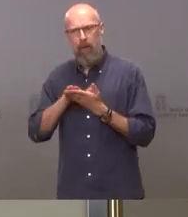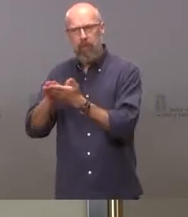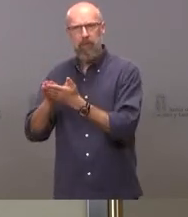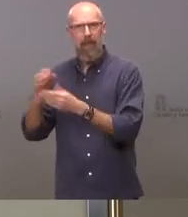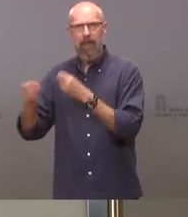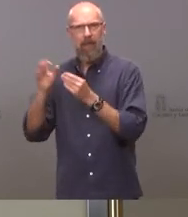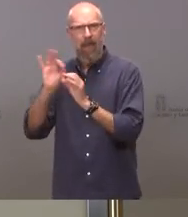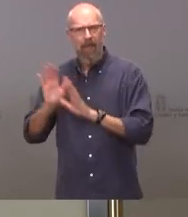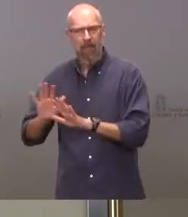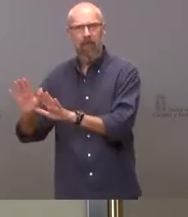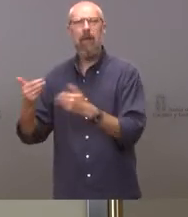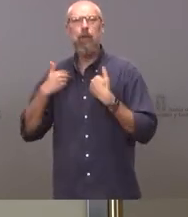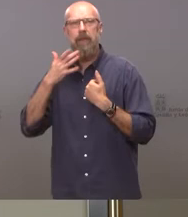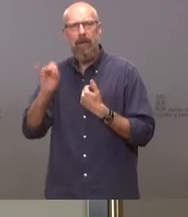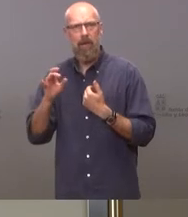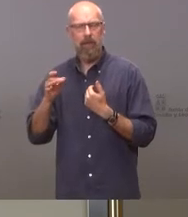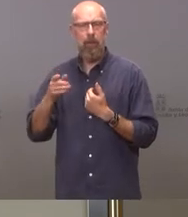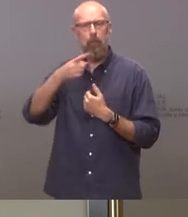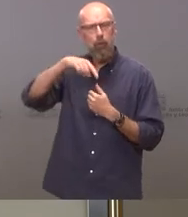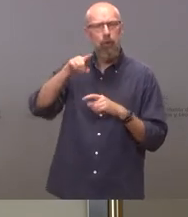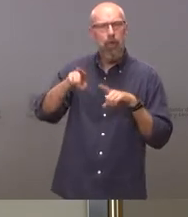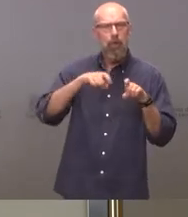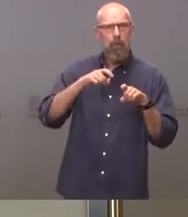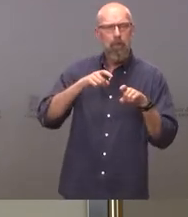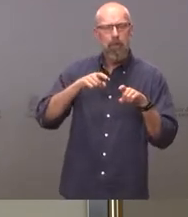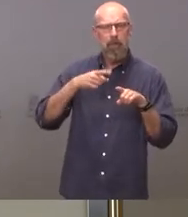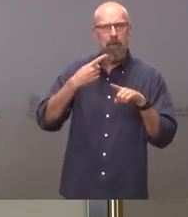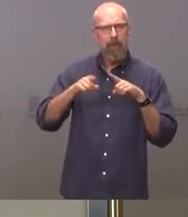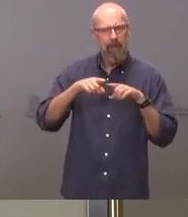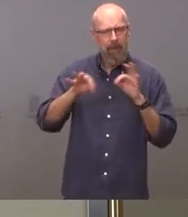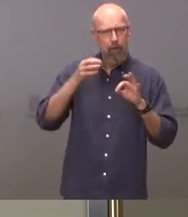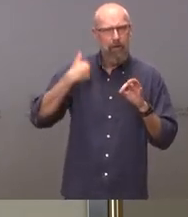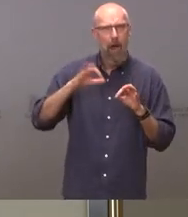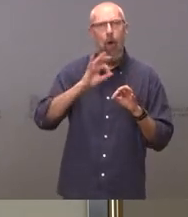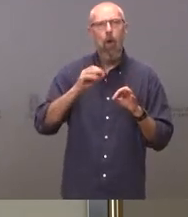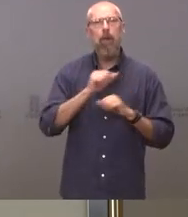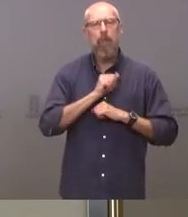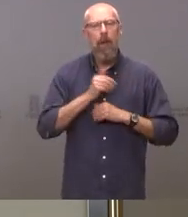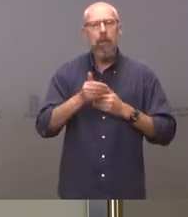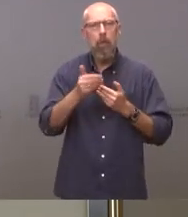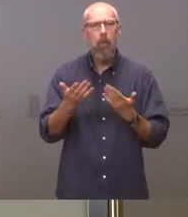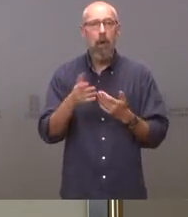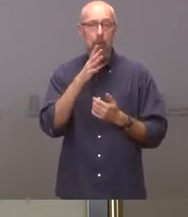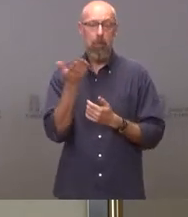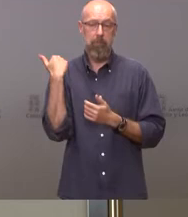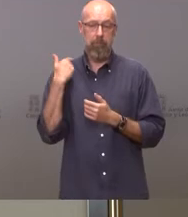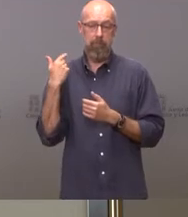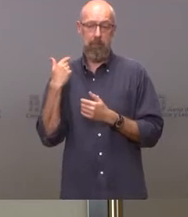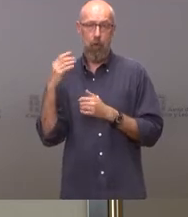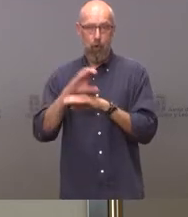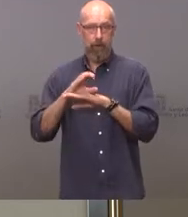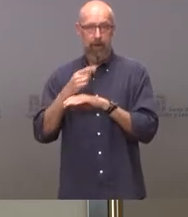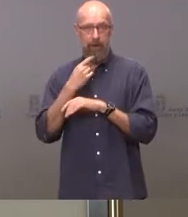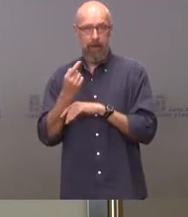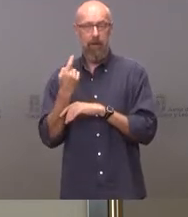medidas o si esperan más dimisiones al respecto y bueno pues porque el gerente nos dijo la consejera el otro día que el gerente en